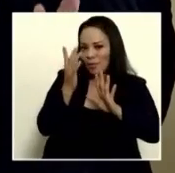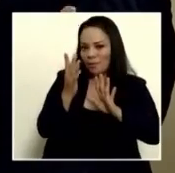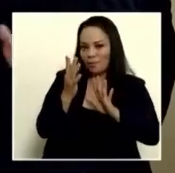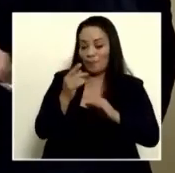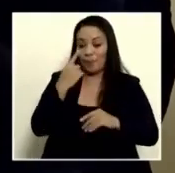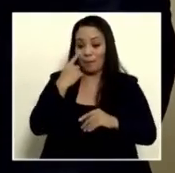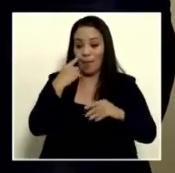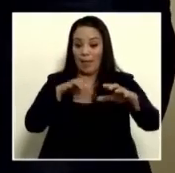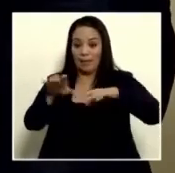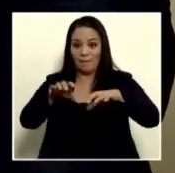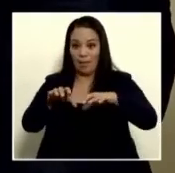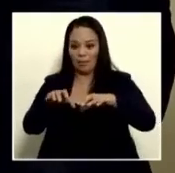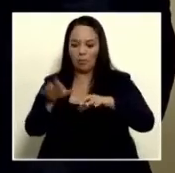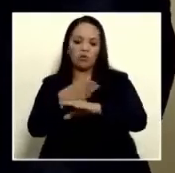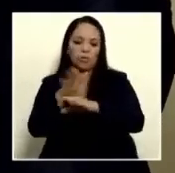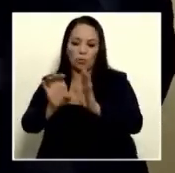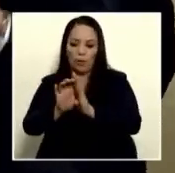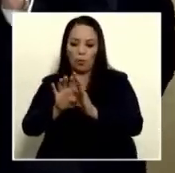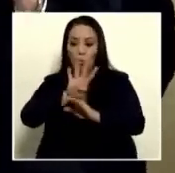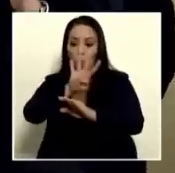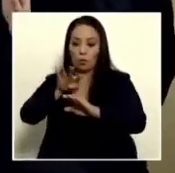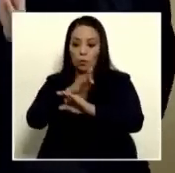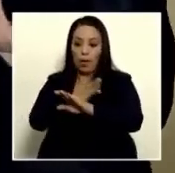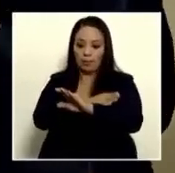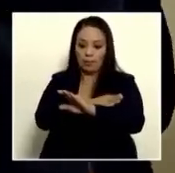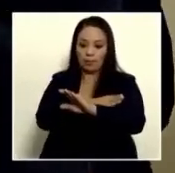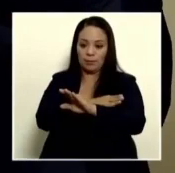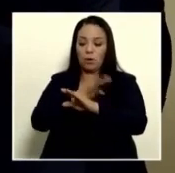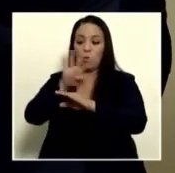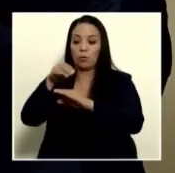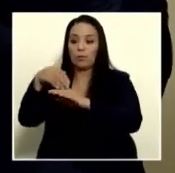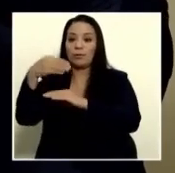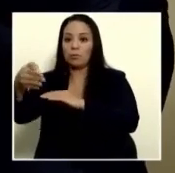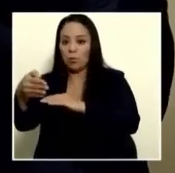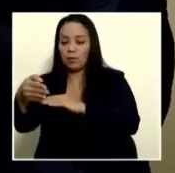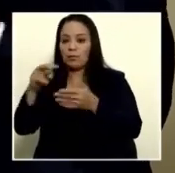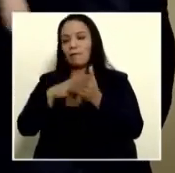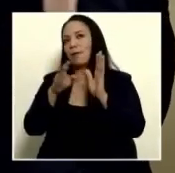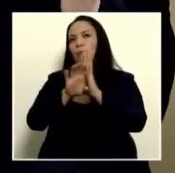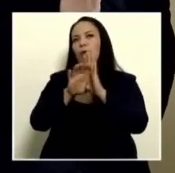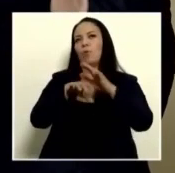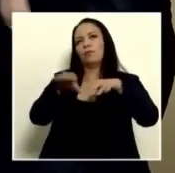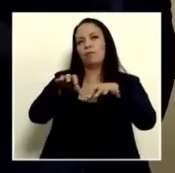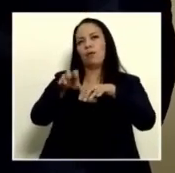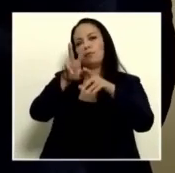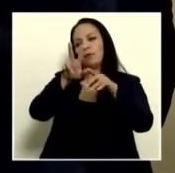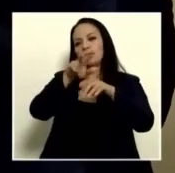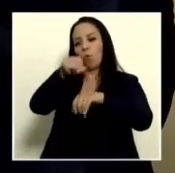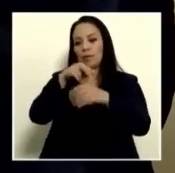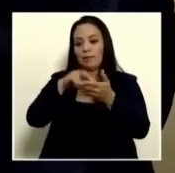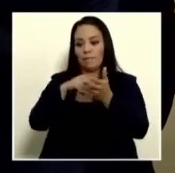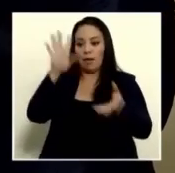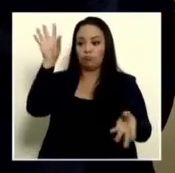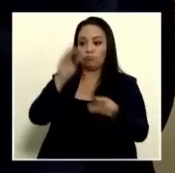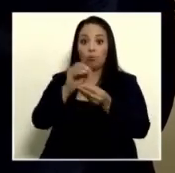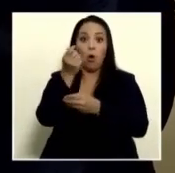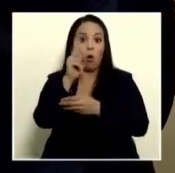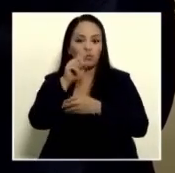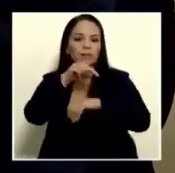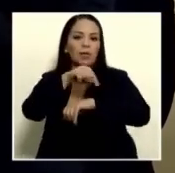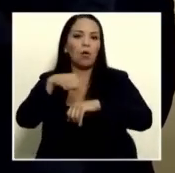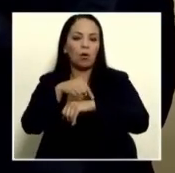Cuatro horas antes, cuatro horas después. Señor. Póngale que dure tres horas el evento, once horas. ¿Qué le pasaría